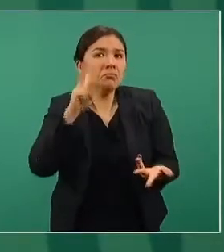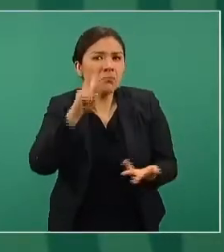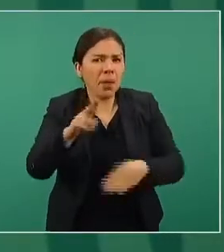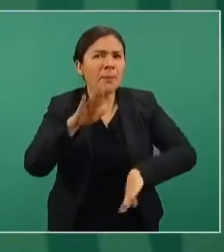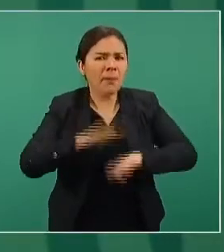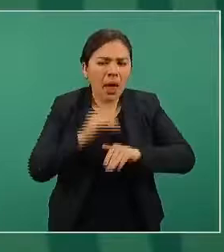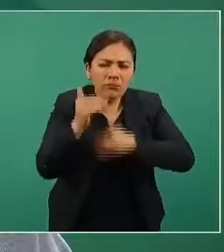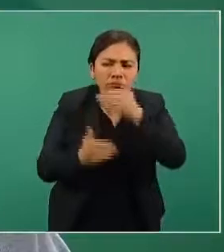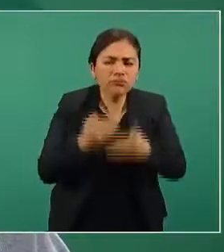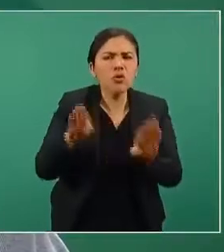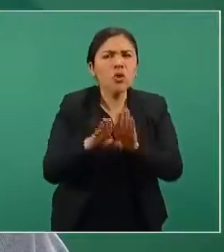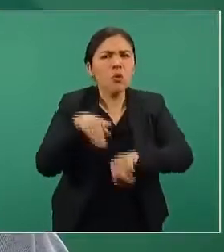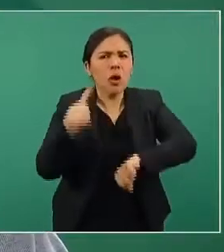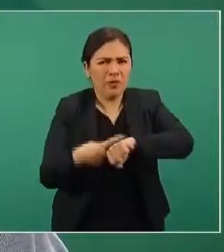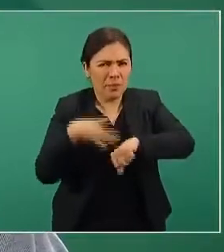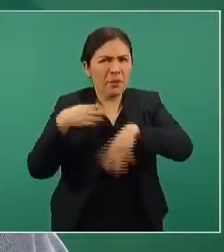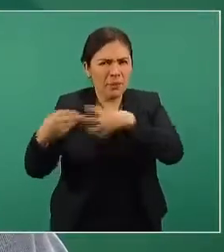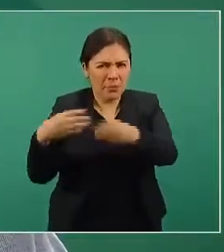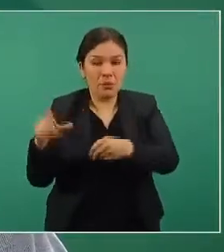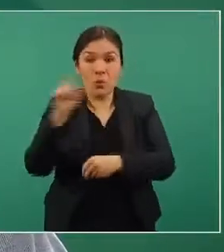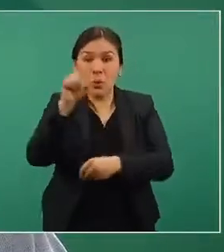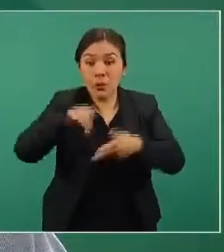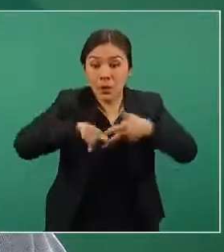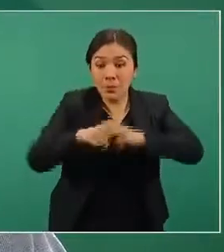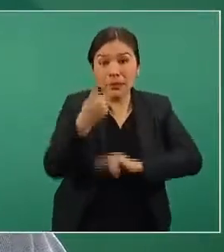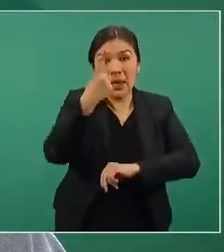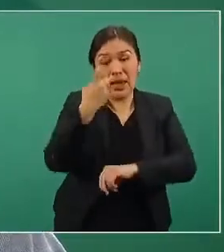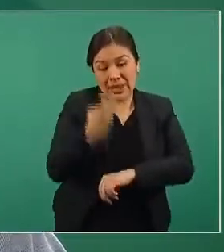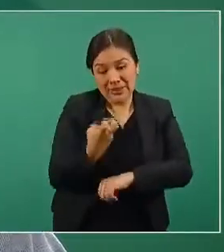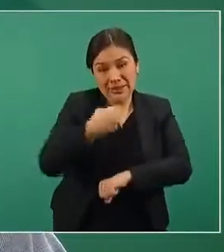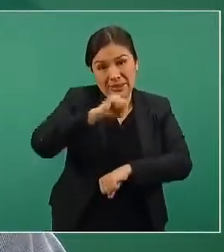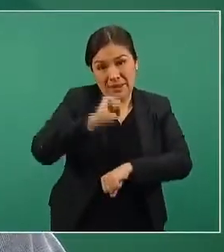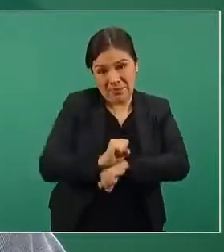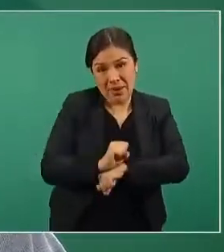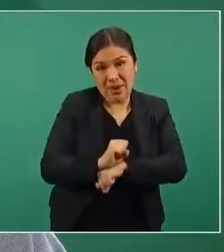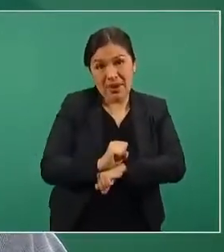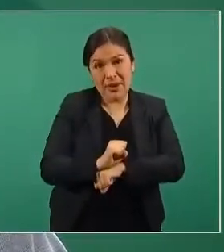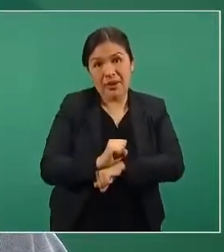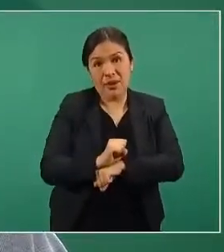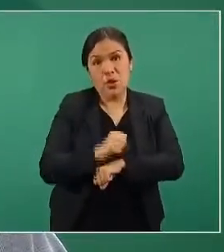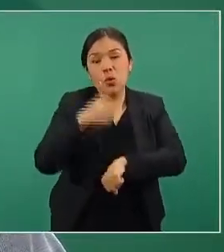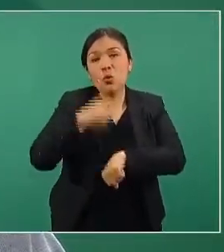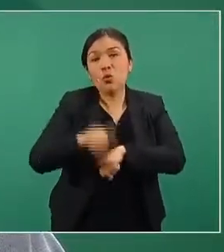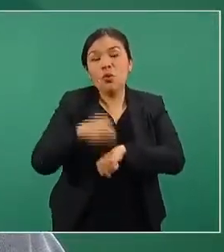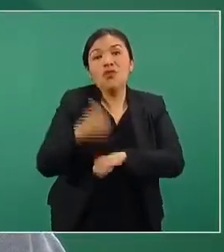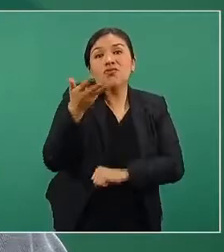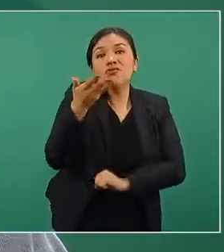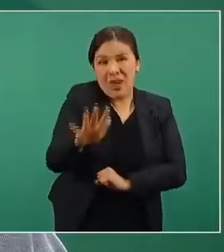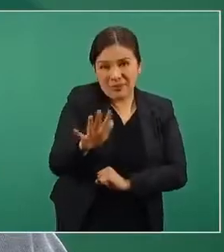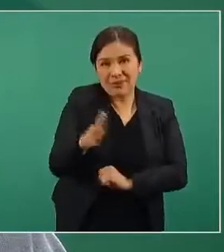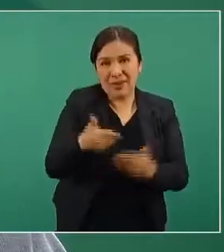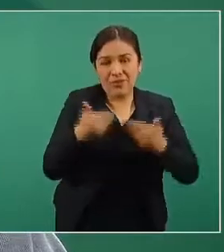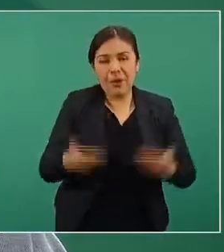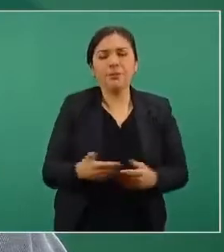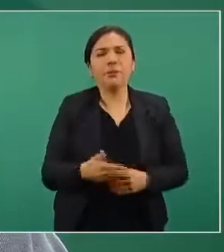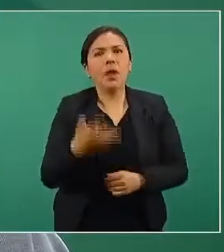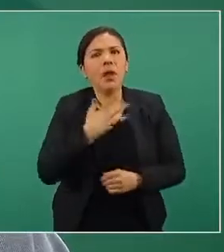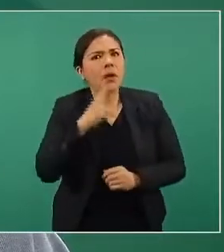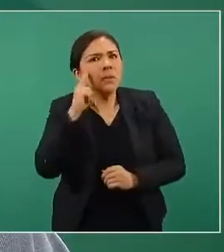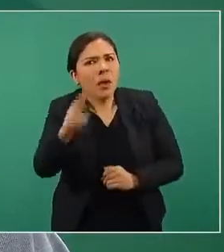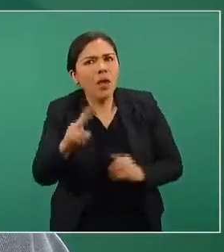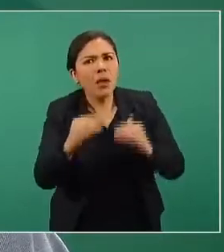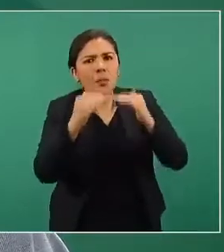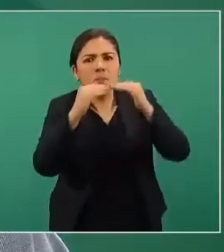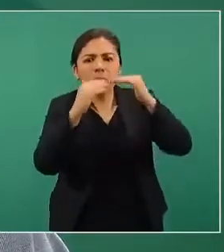pandemia que al inicio de la semana epidemiológica número 10, el descenso de